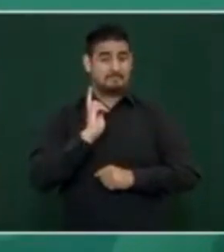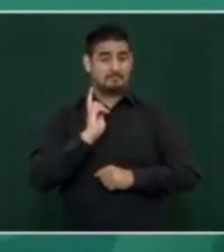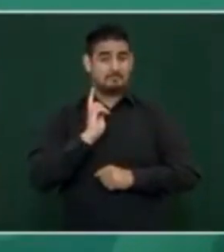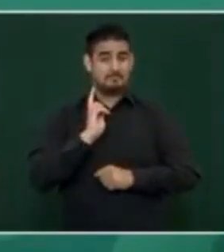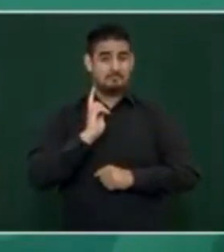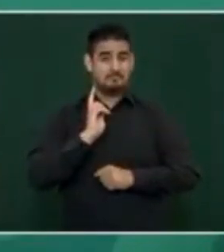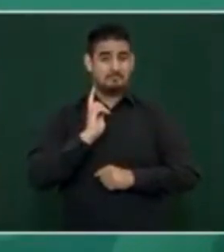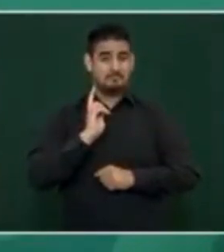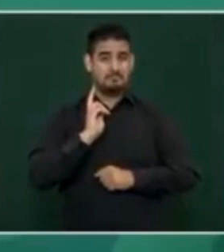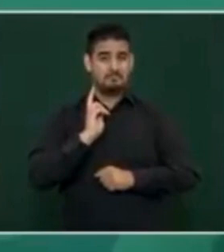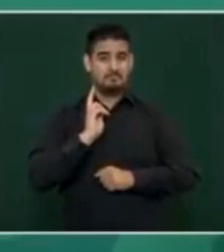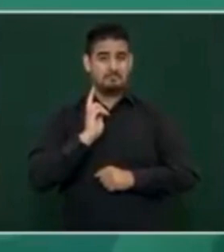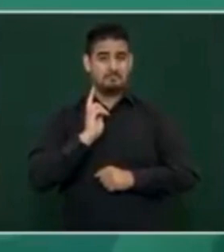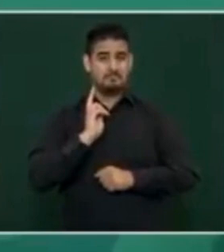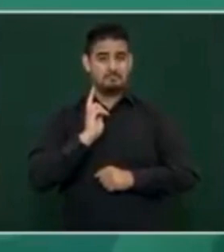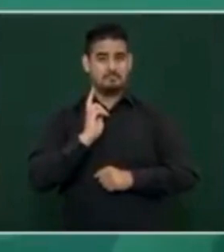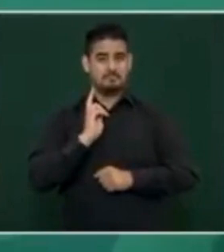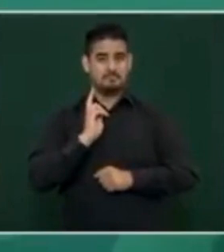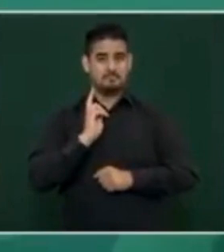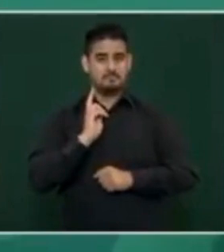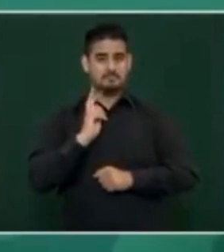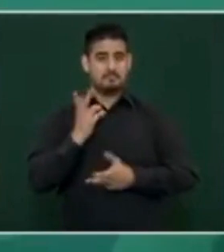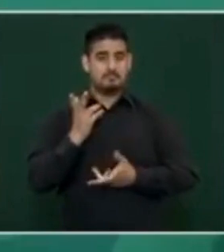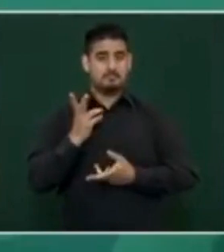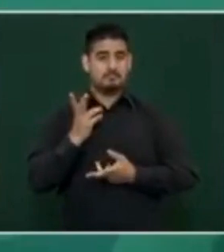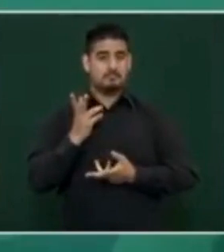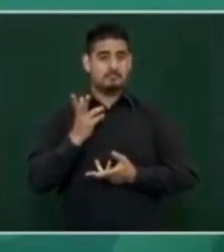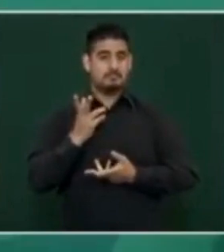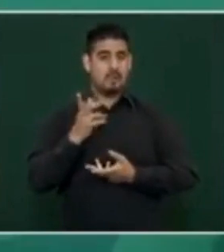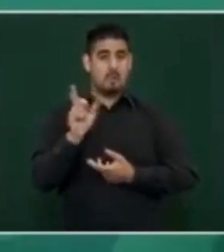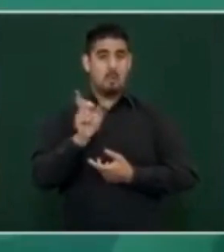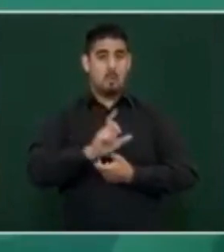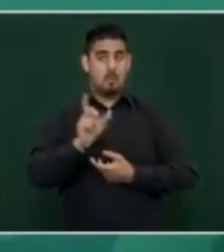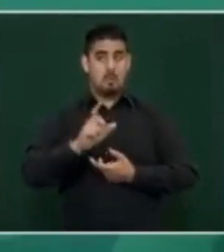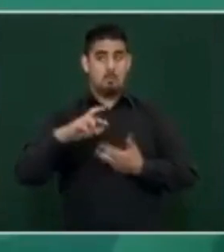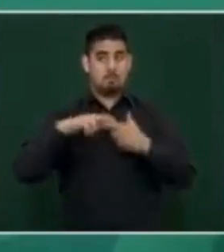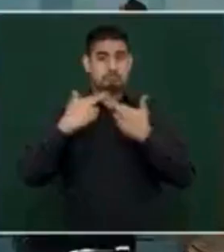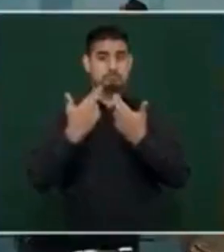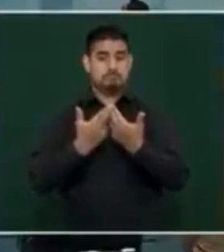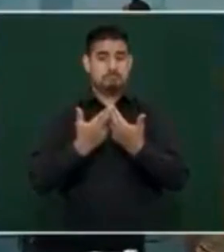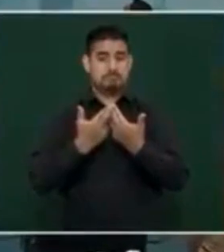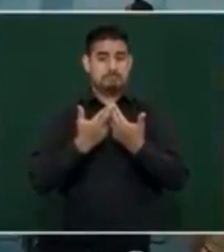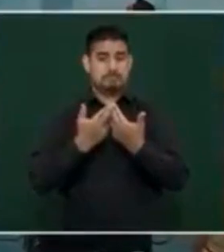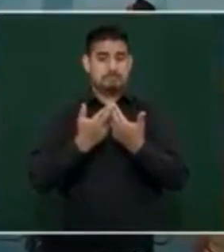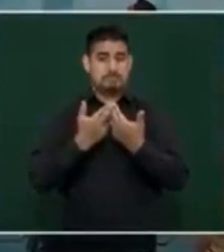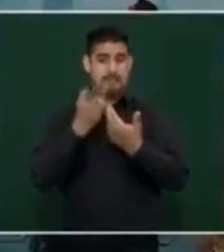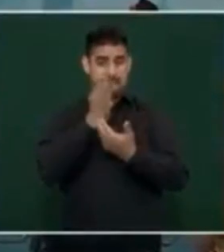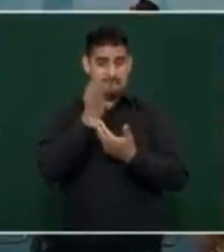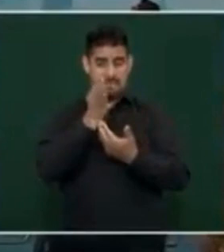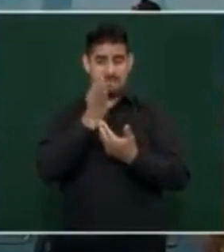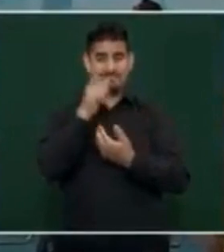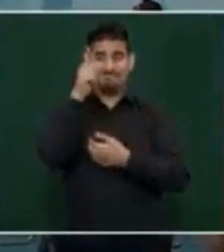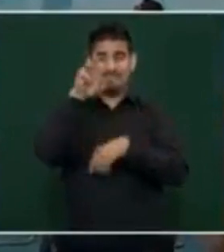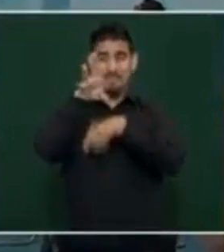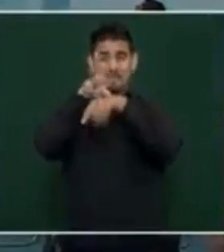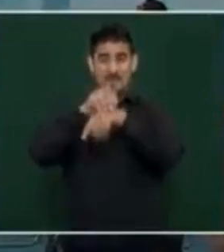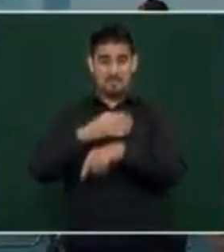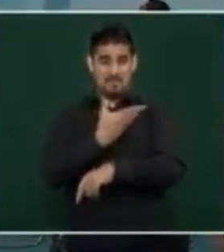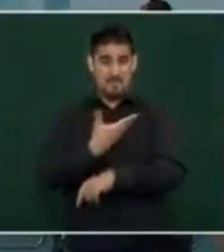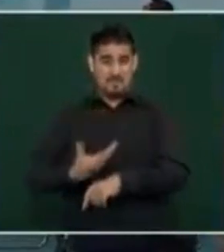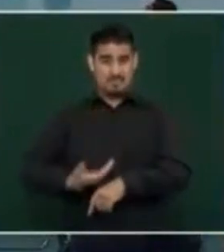se iba a llevar a cabo la reunión, no le permitieron al presidente